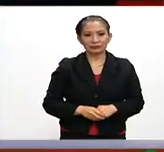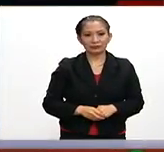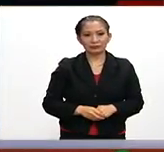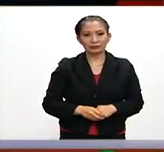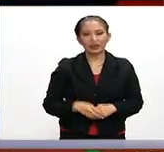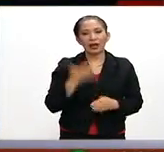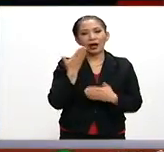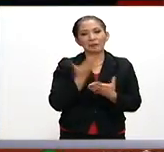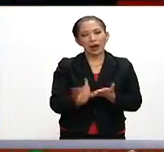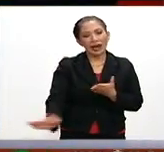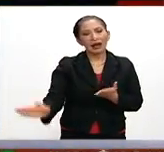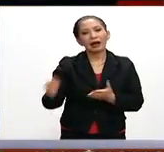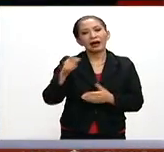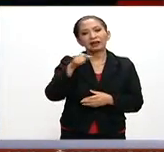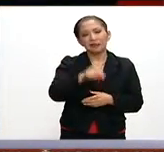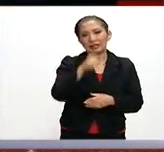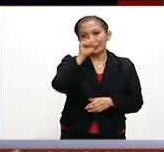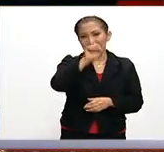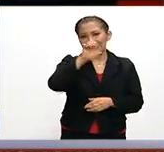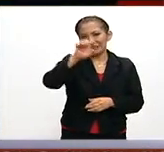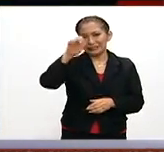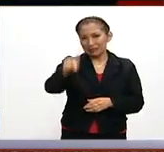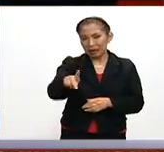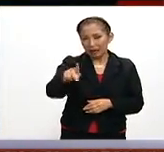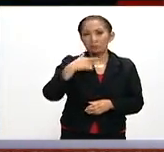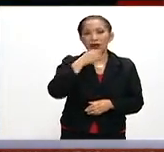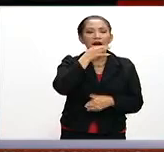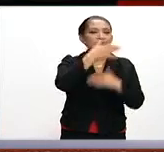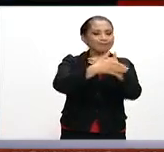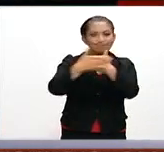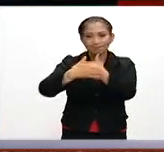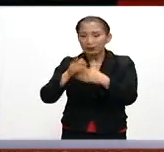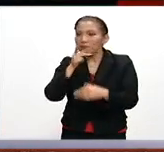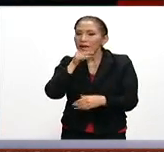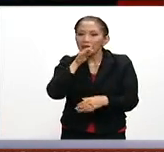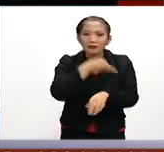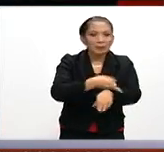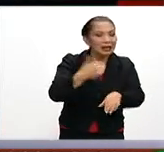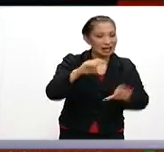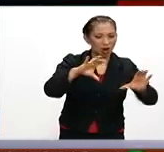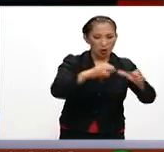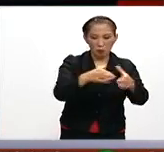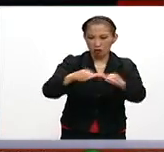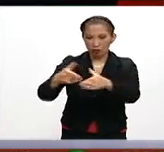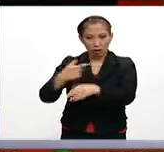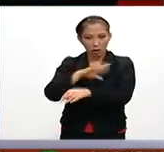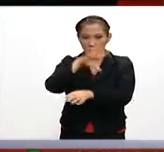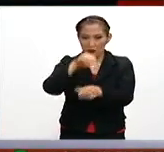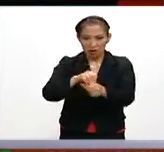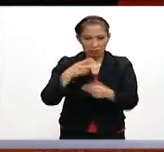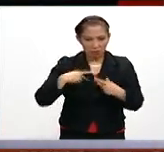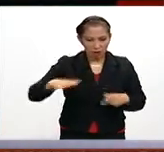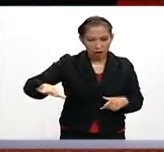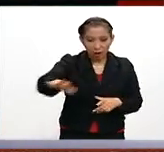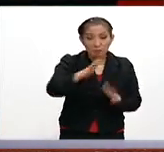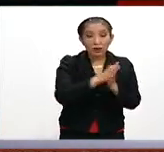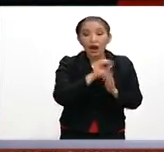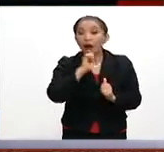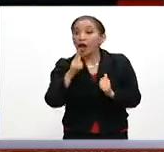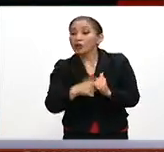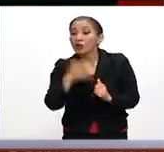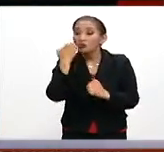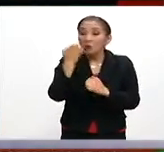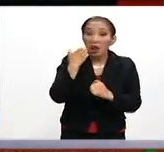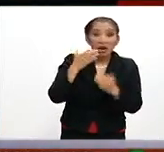Por su parte, también la Secretaría de Educación Pública hizo un llamado a padres de familia y comunidad en general para reportar las